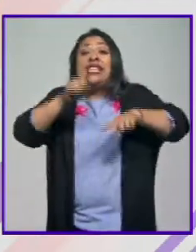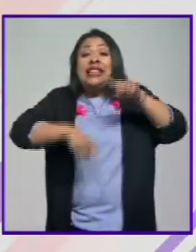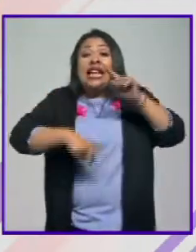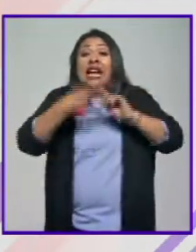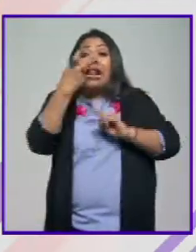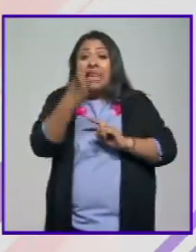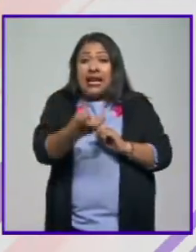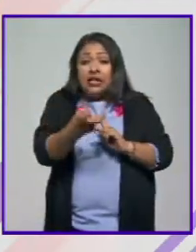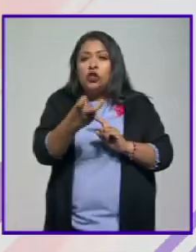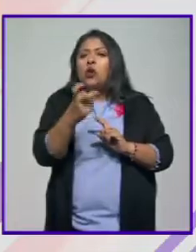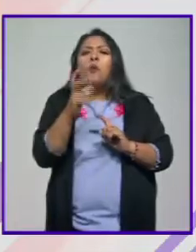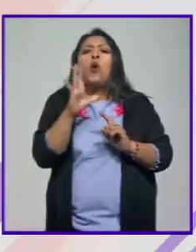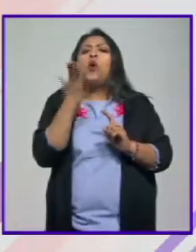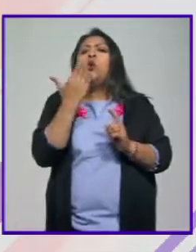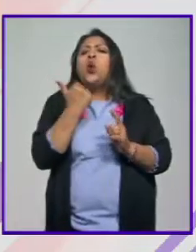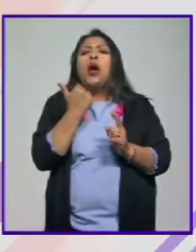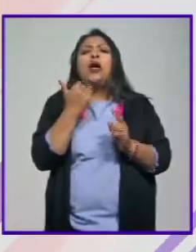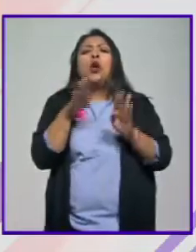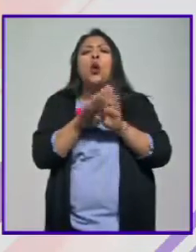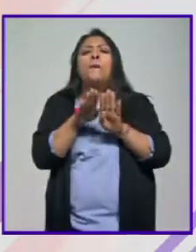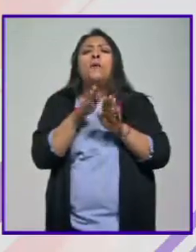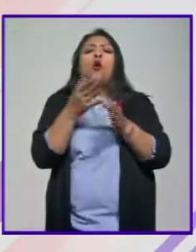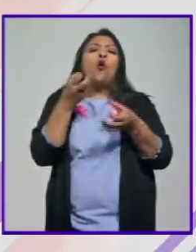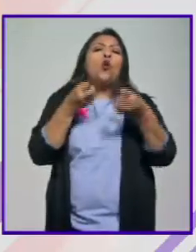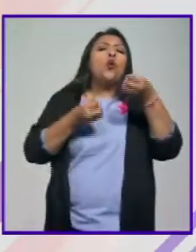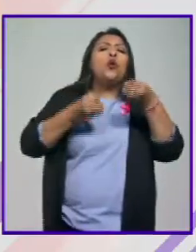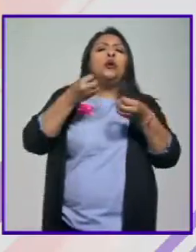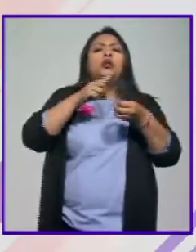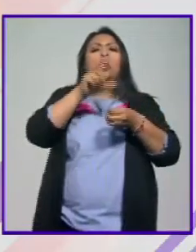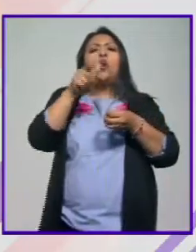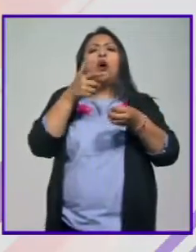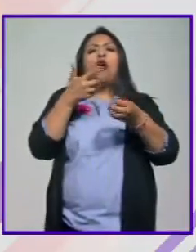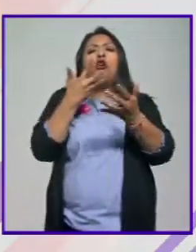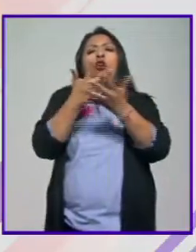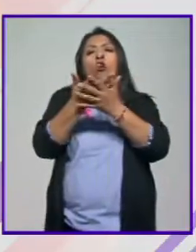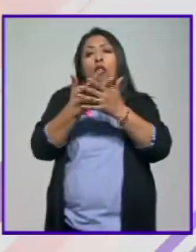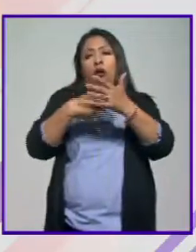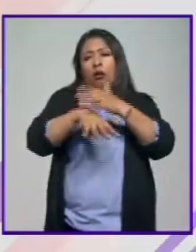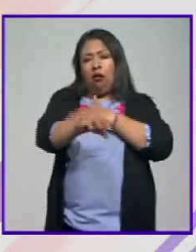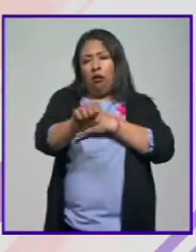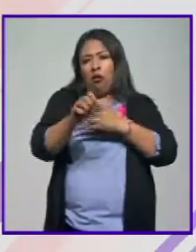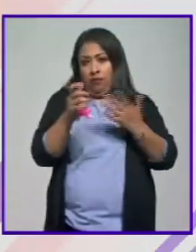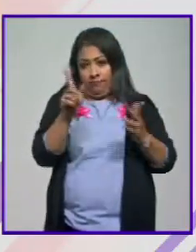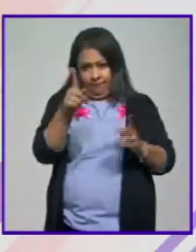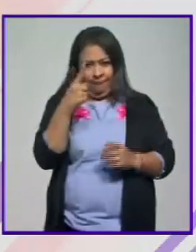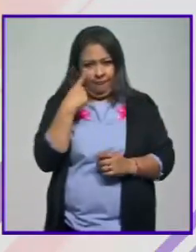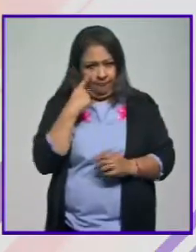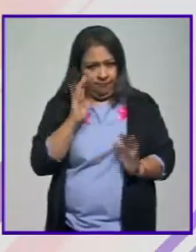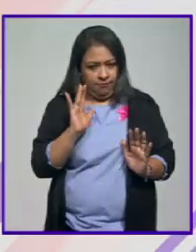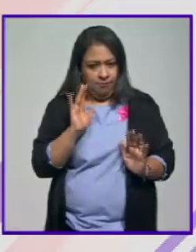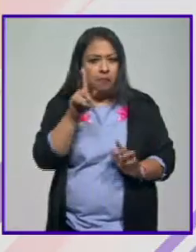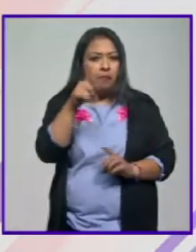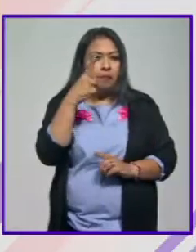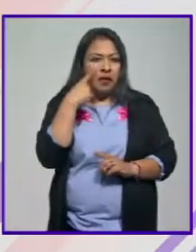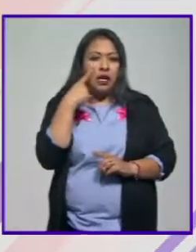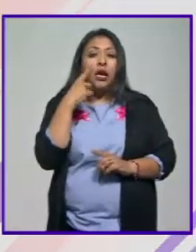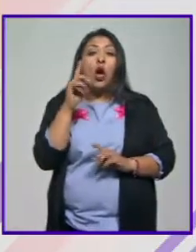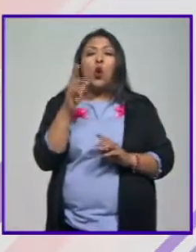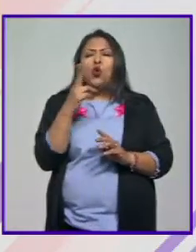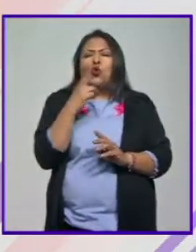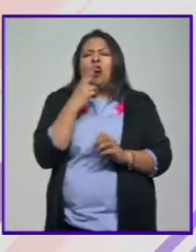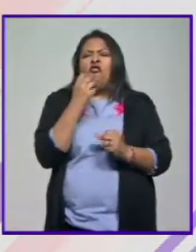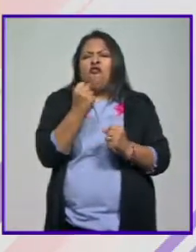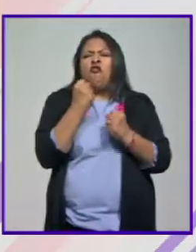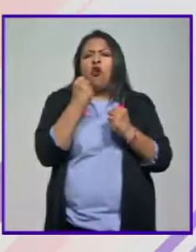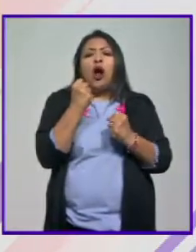no procesarlas penalmente ni llevarlas a la cárcel. ¡Ojo! Porque, mira, los